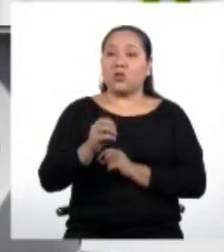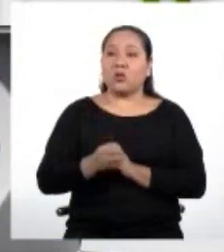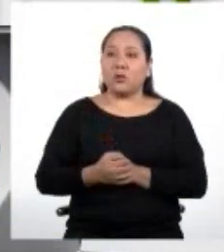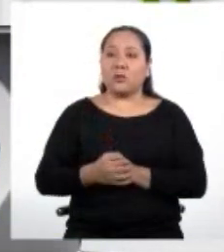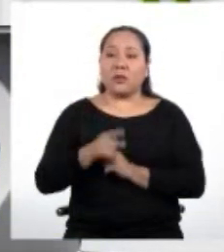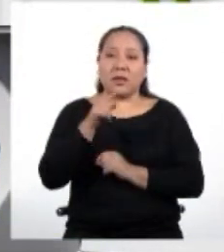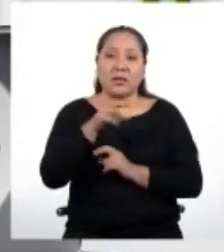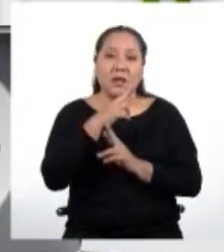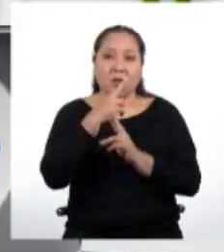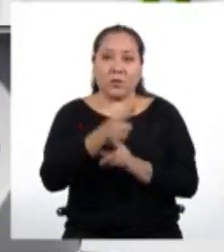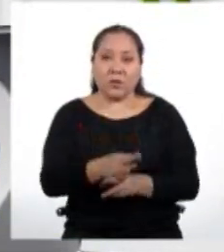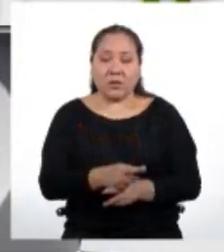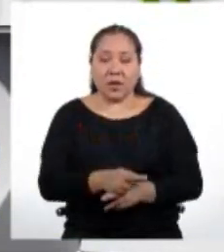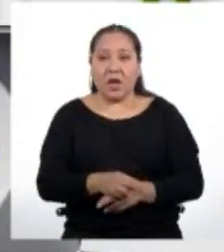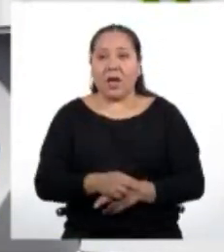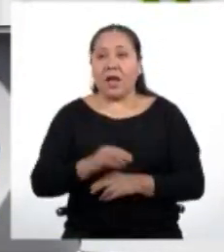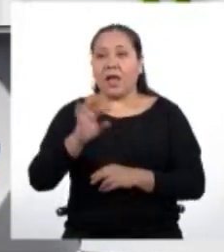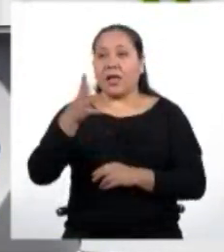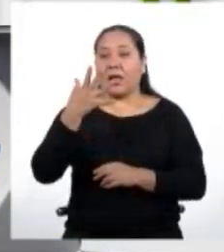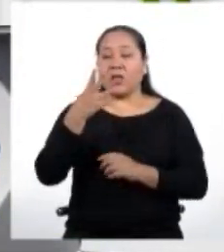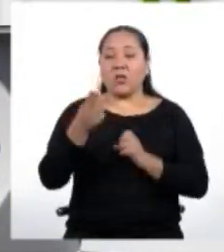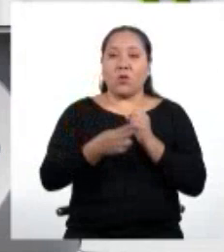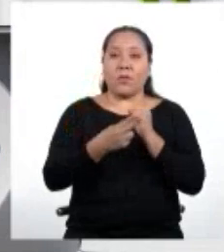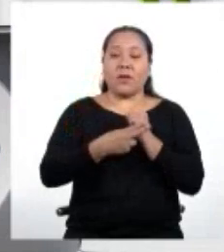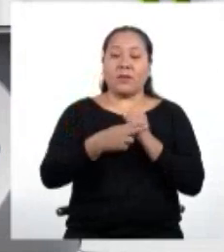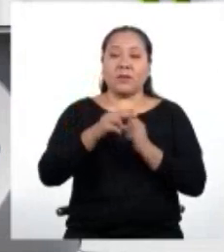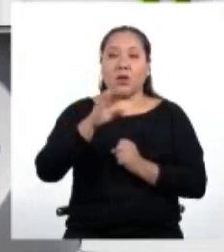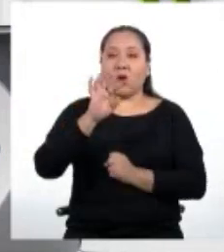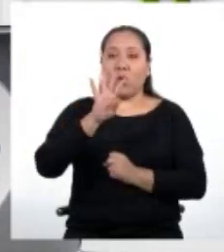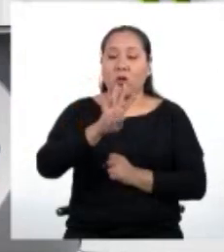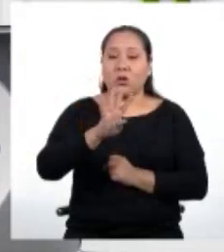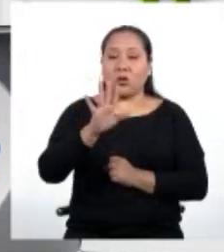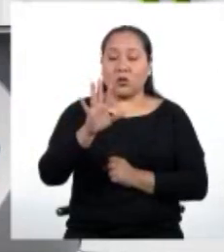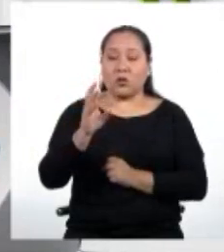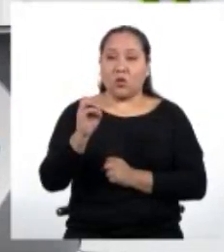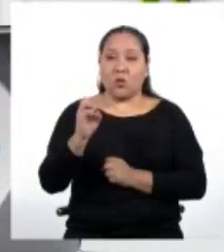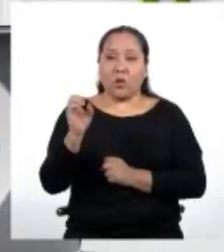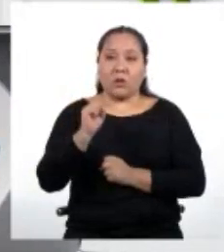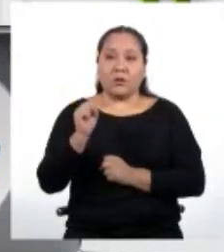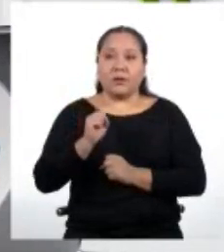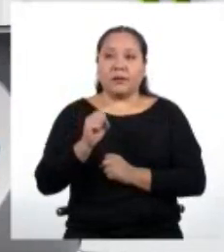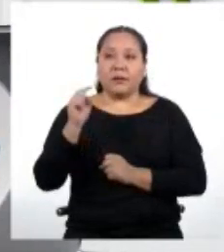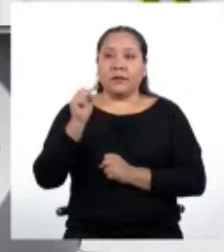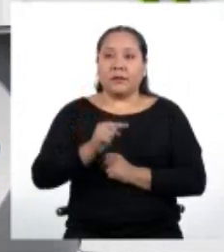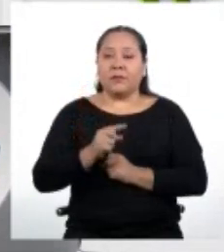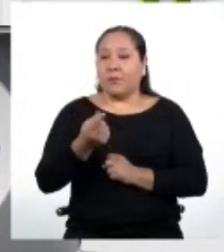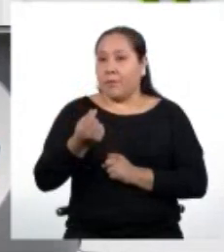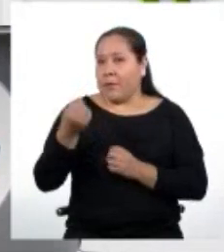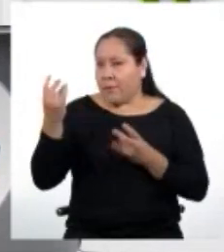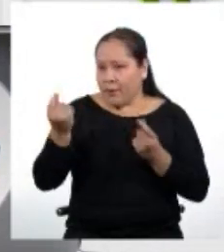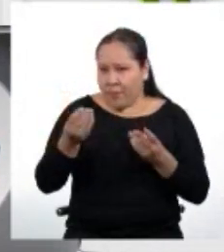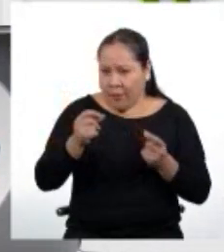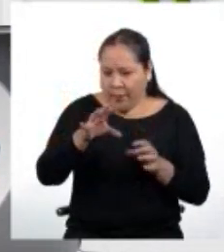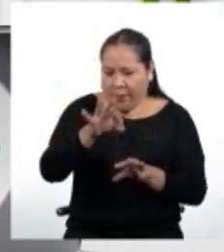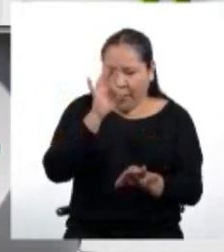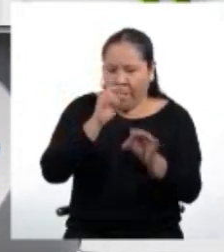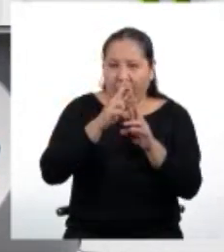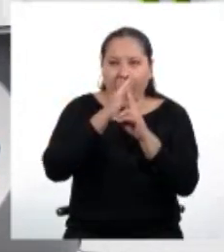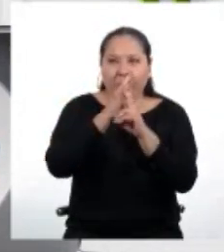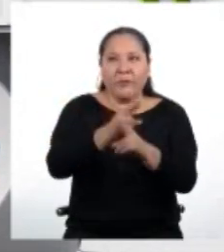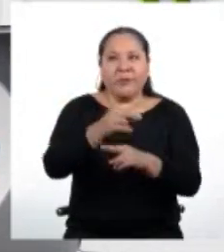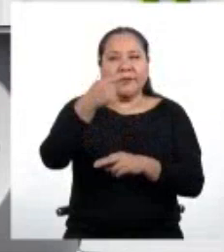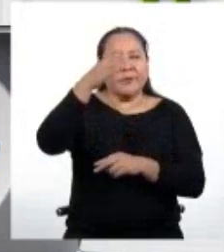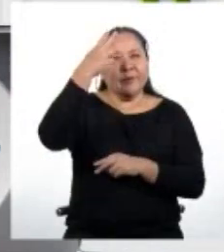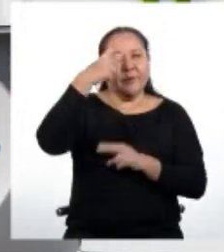respuesta que Hugo ahorró el quinto mes 450 soles. Eso se logró rápido, ¿no? Si nos damos